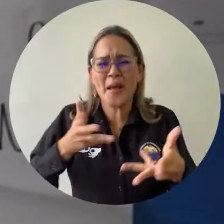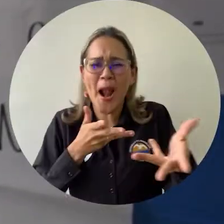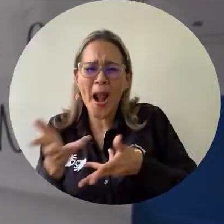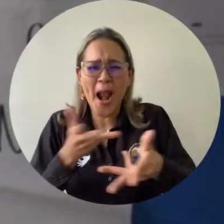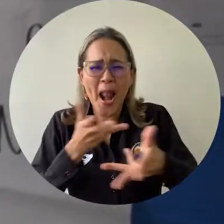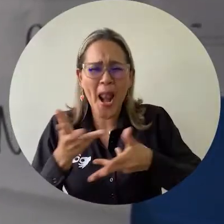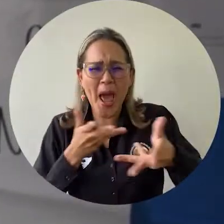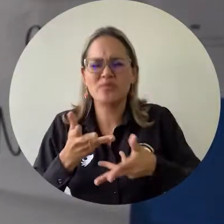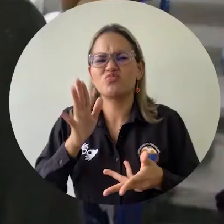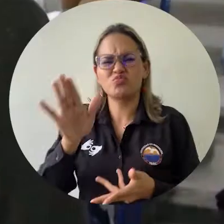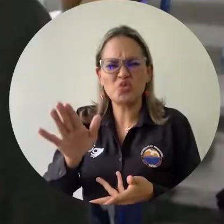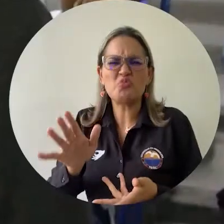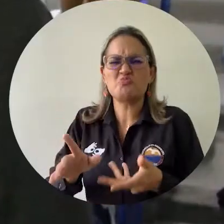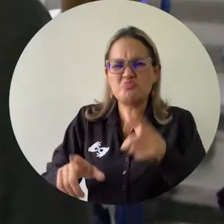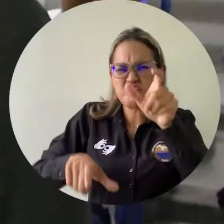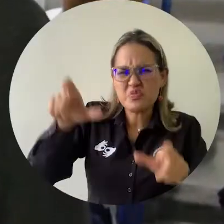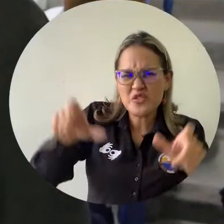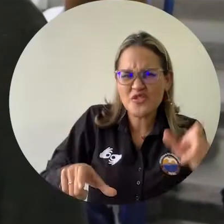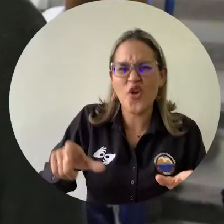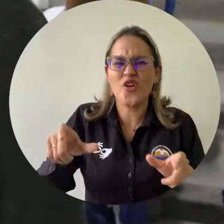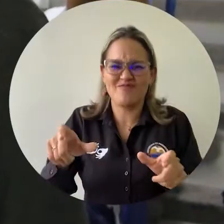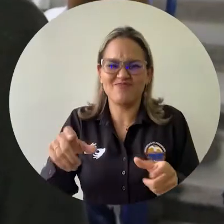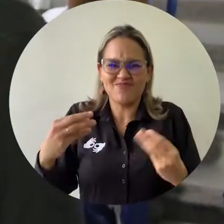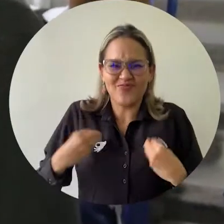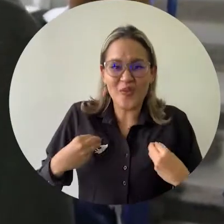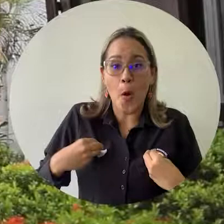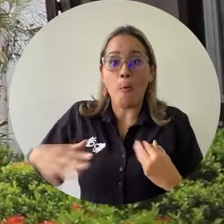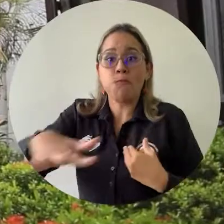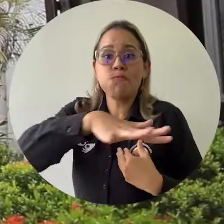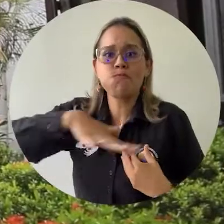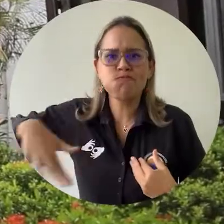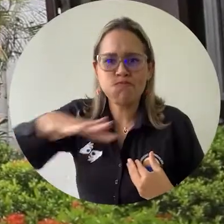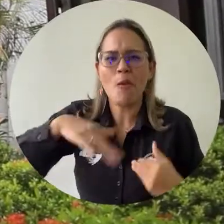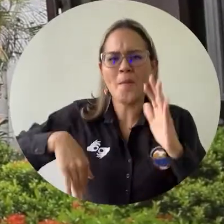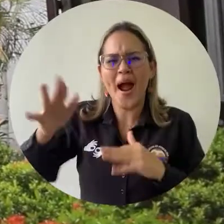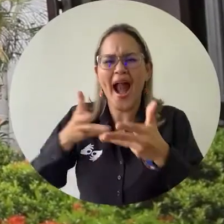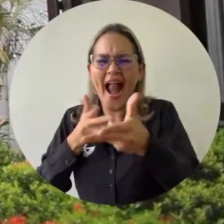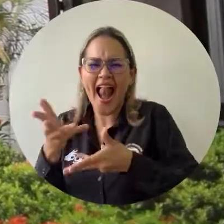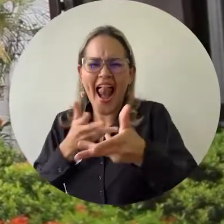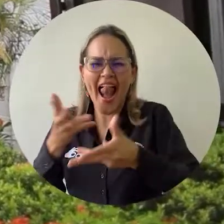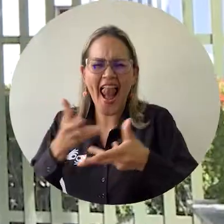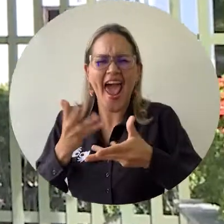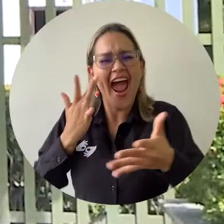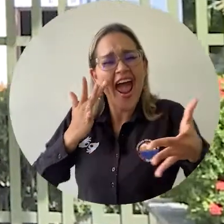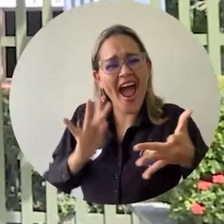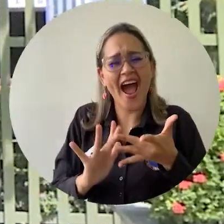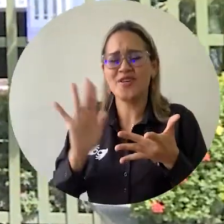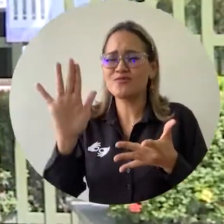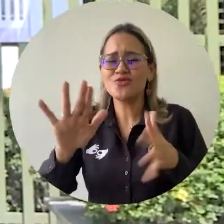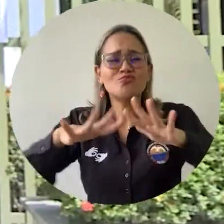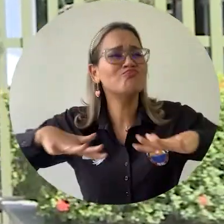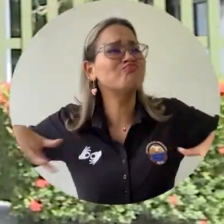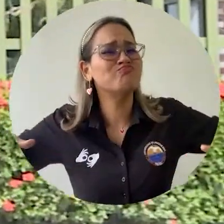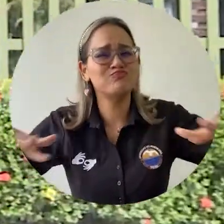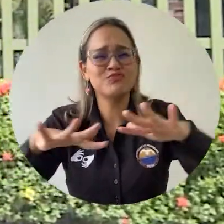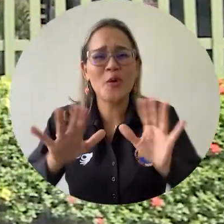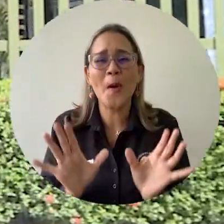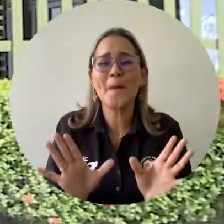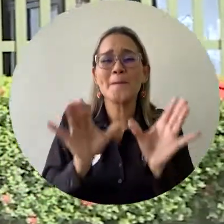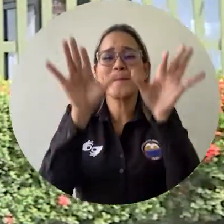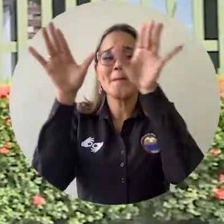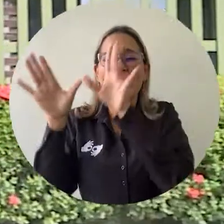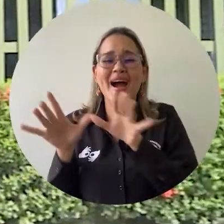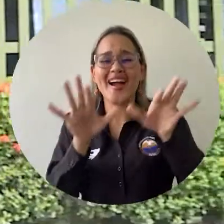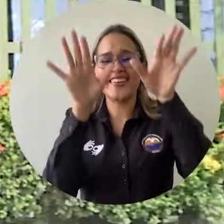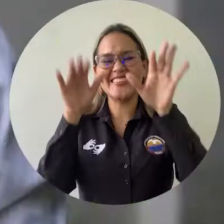autoridades municipales y la comunidad en la preservación y conservación del patrimonio cultural de Macondo. ¿Qué buscamos con ellos? Que en la Casa